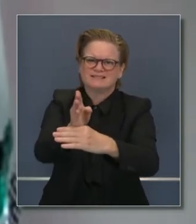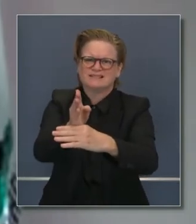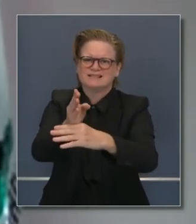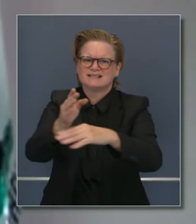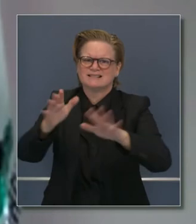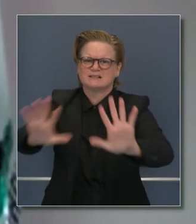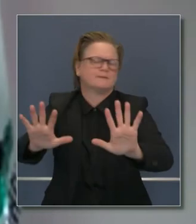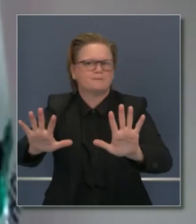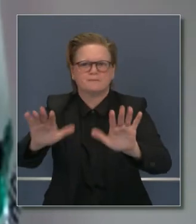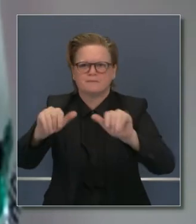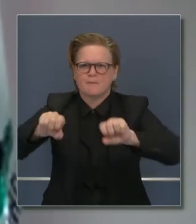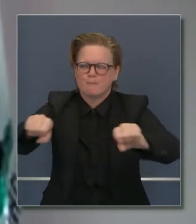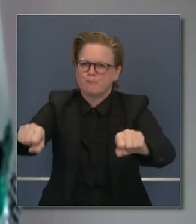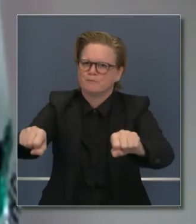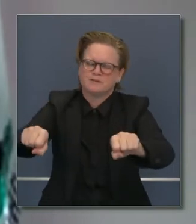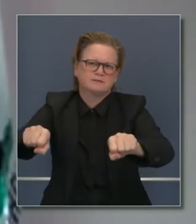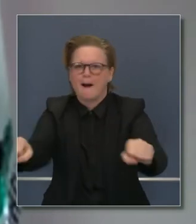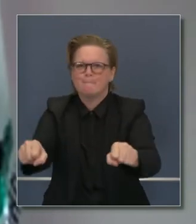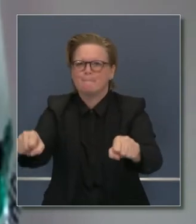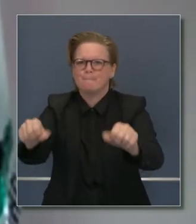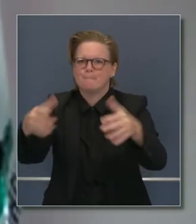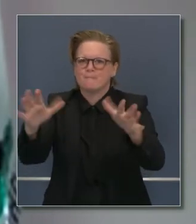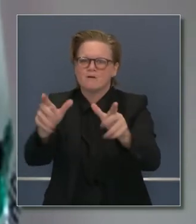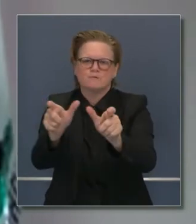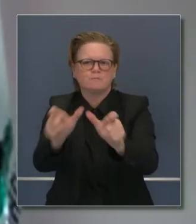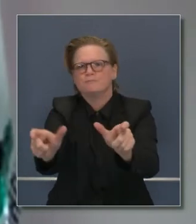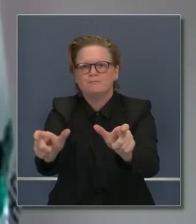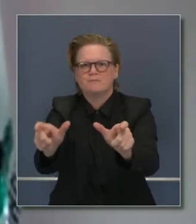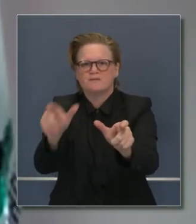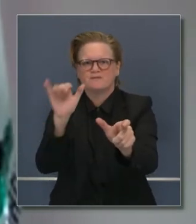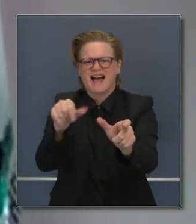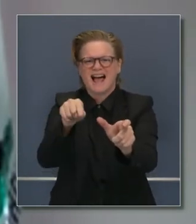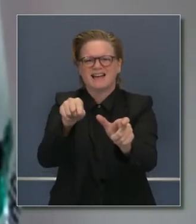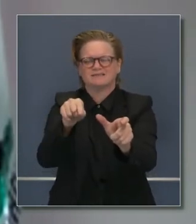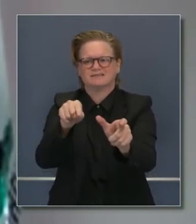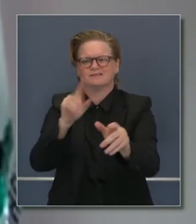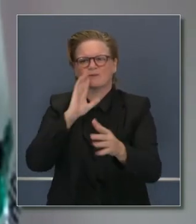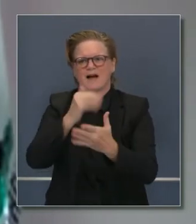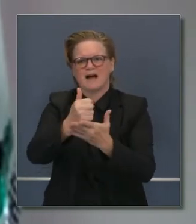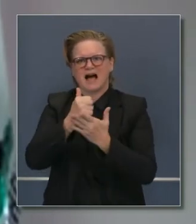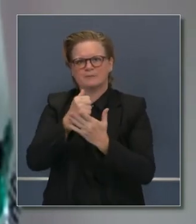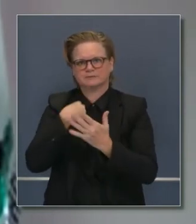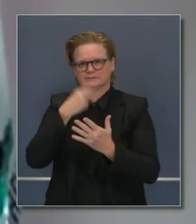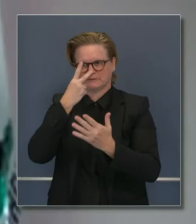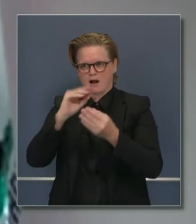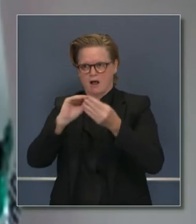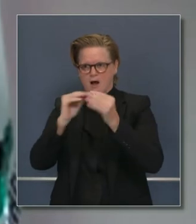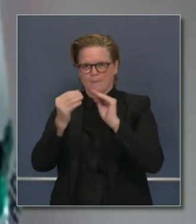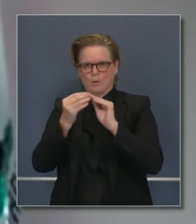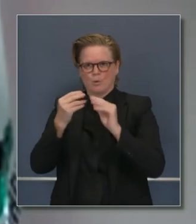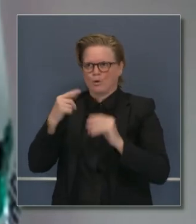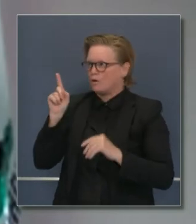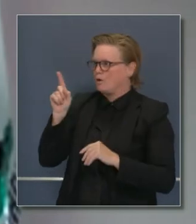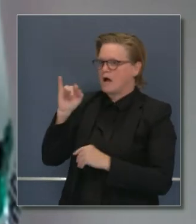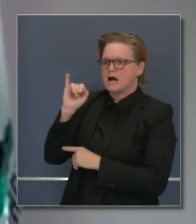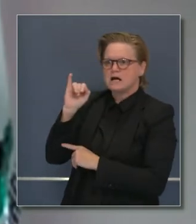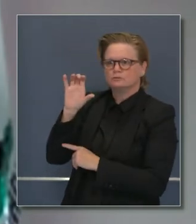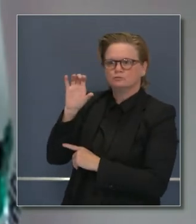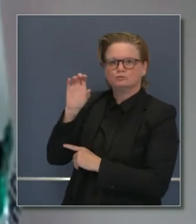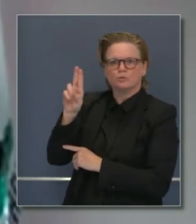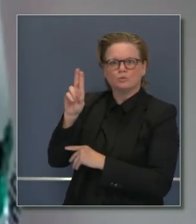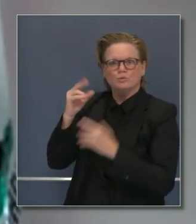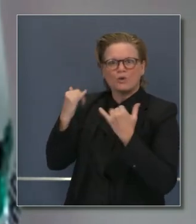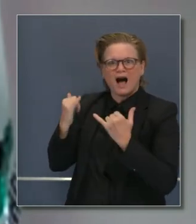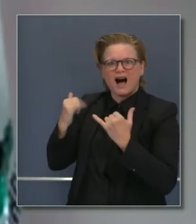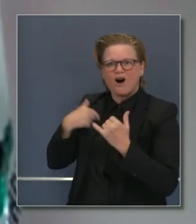tiempo, la cronología, de hacerlo ahora, particularmente cuando vamos a una erosión de la capacidad de